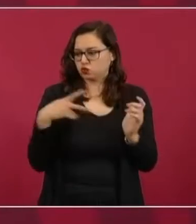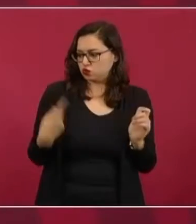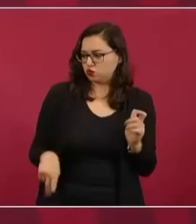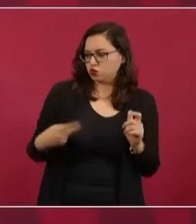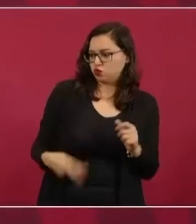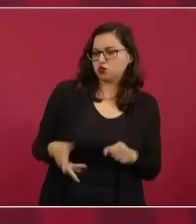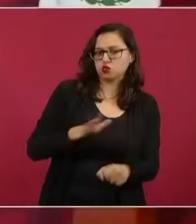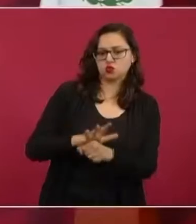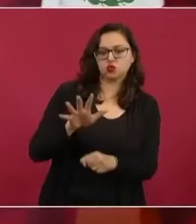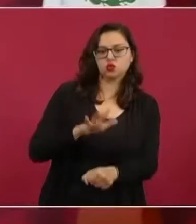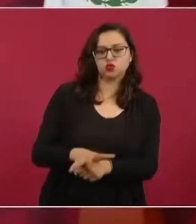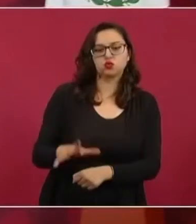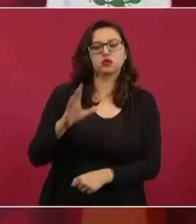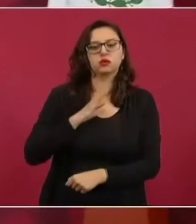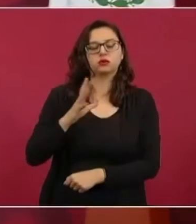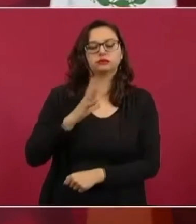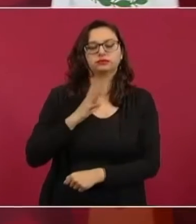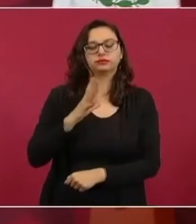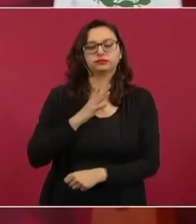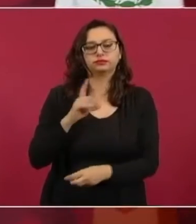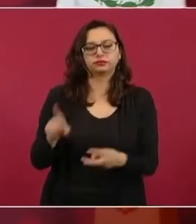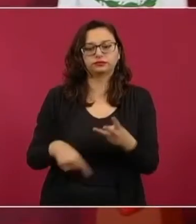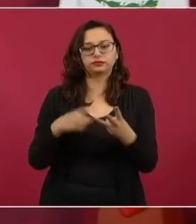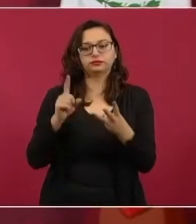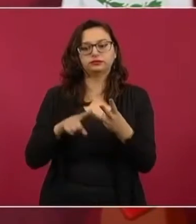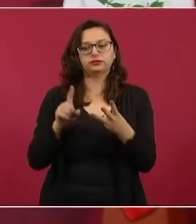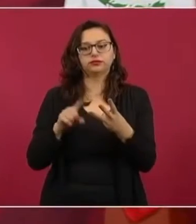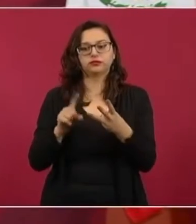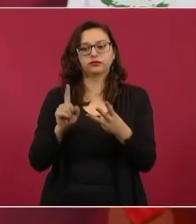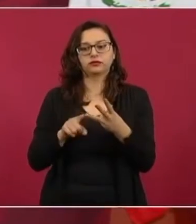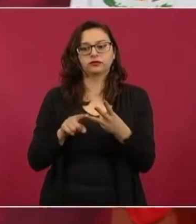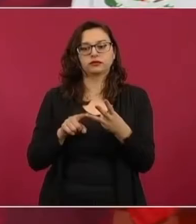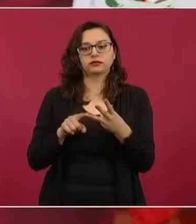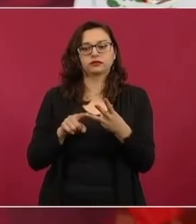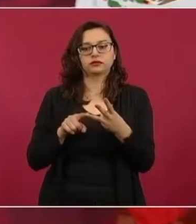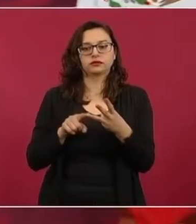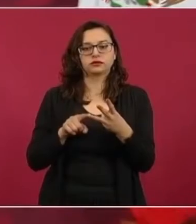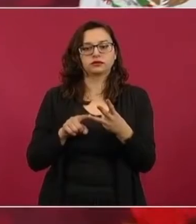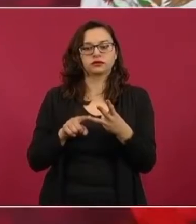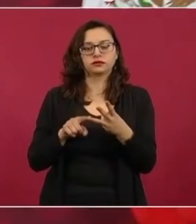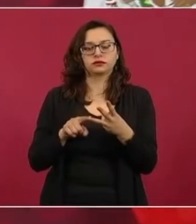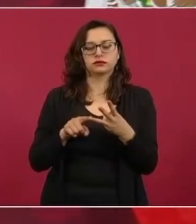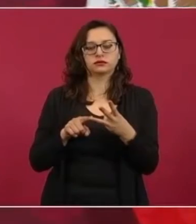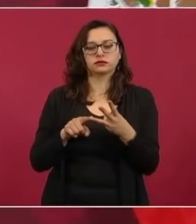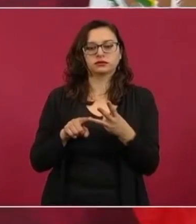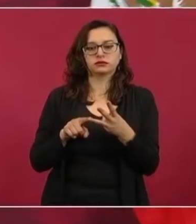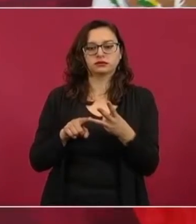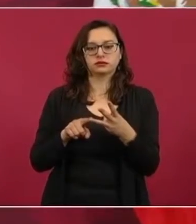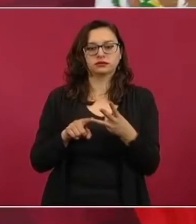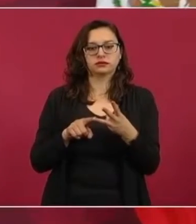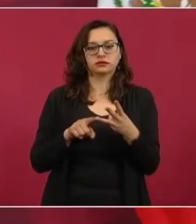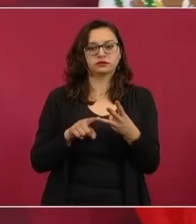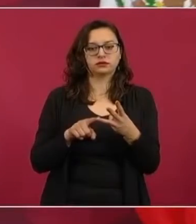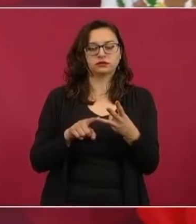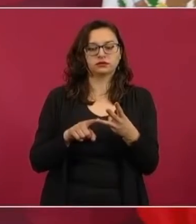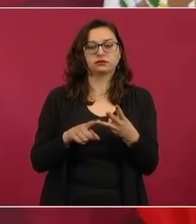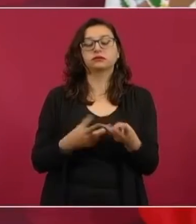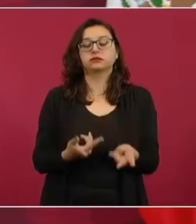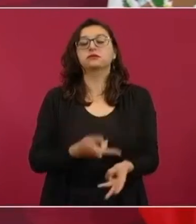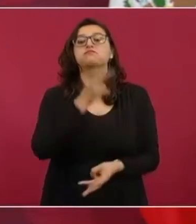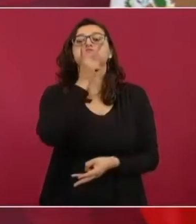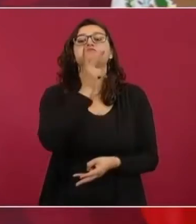tercero, porque aumenta el precio del crudo